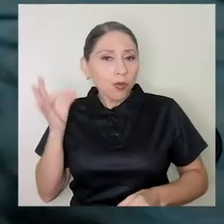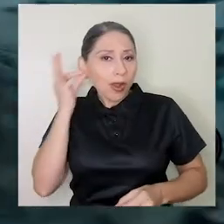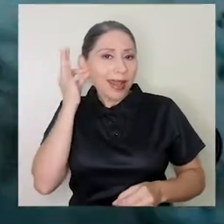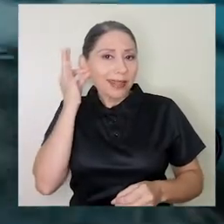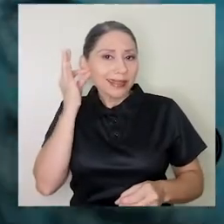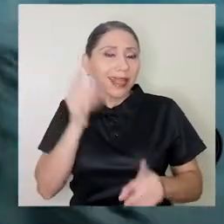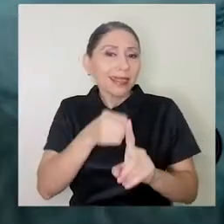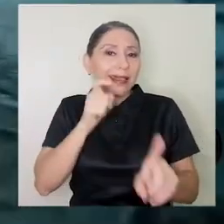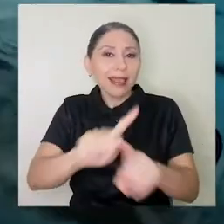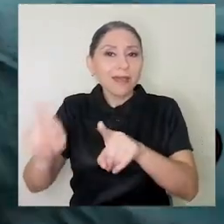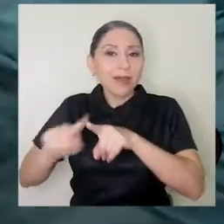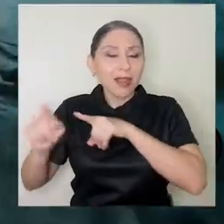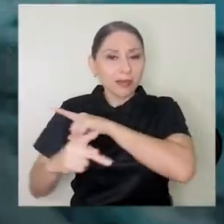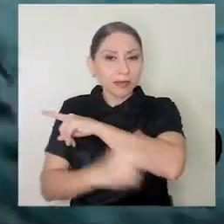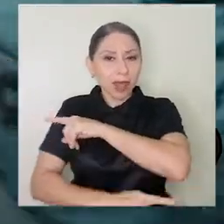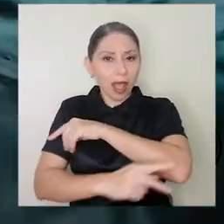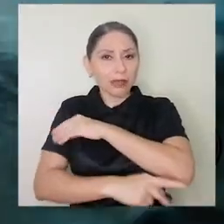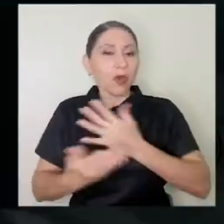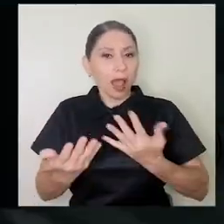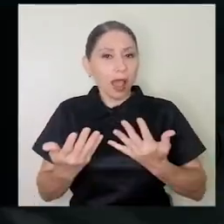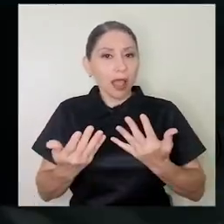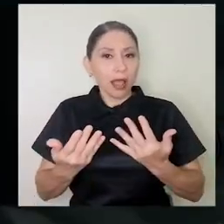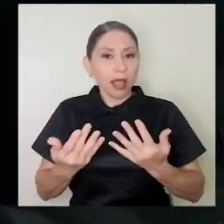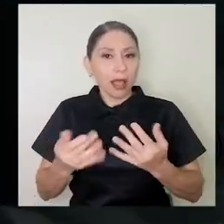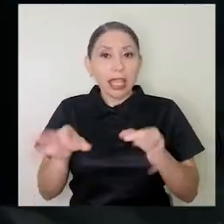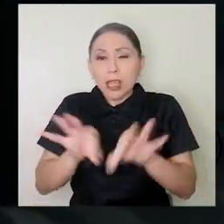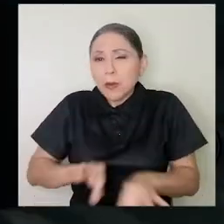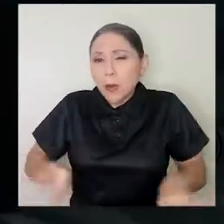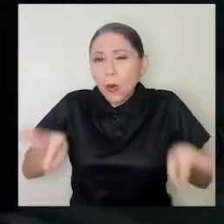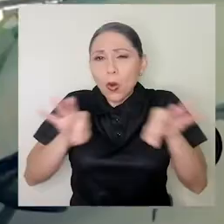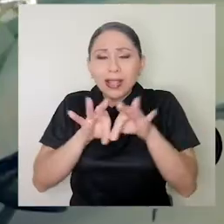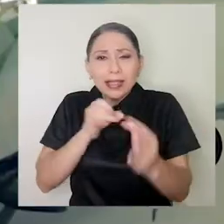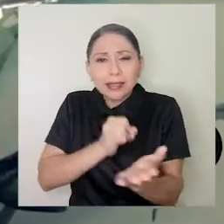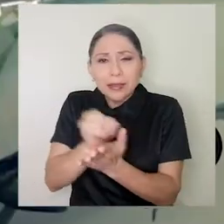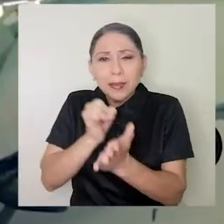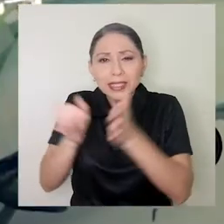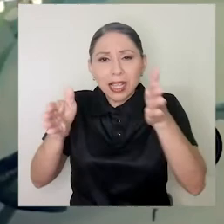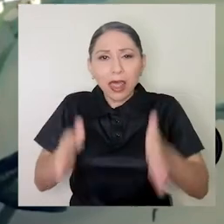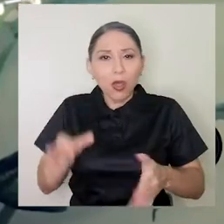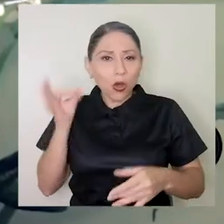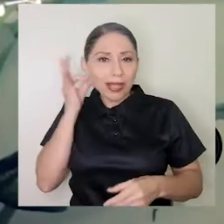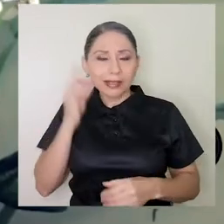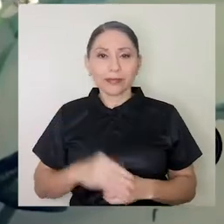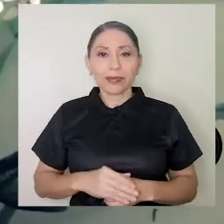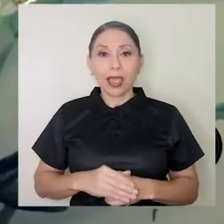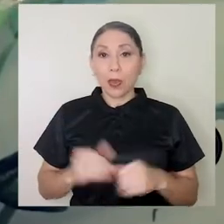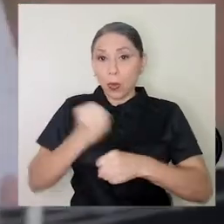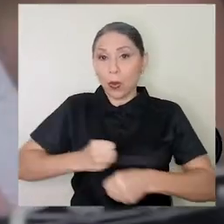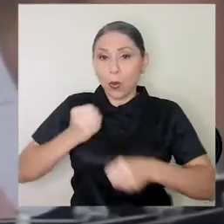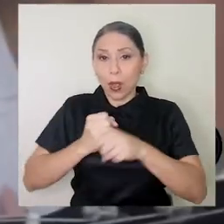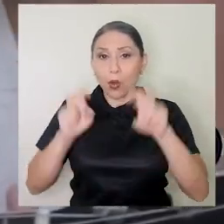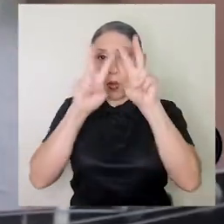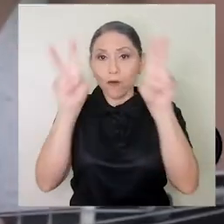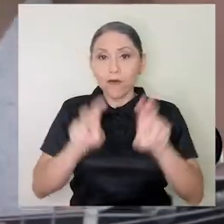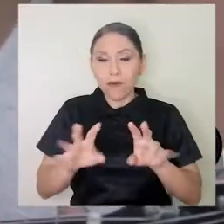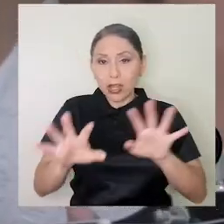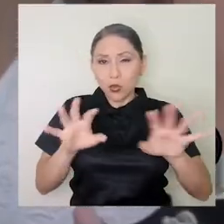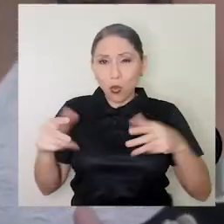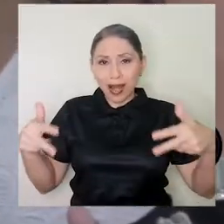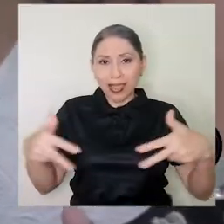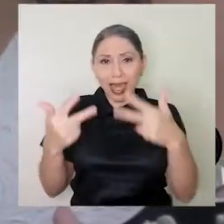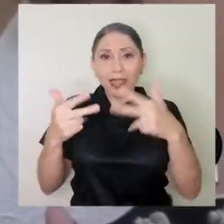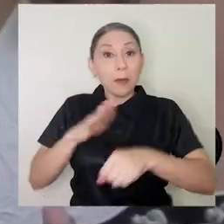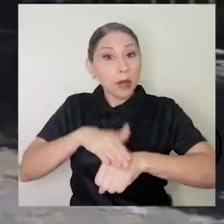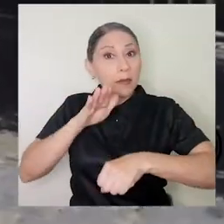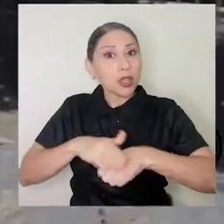de diferentes nacionalidades, importantes investigadoras. La virtualidad permitió enriquecer el